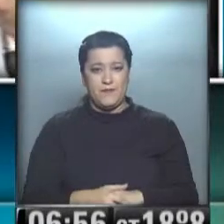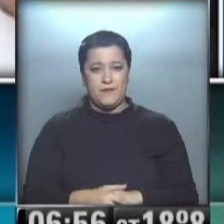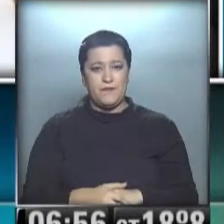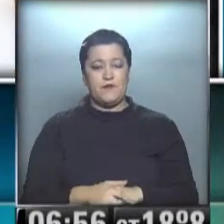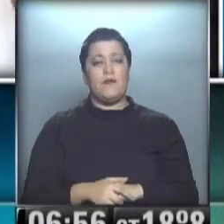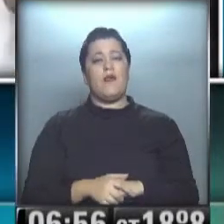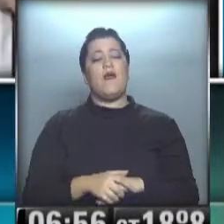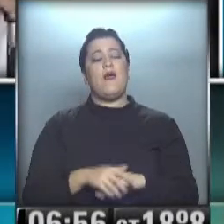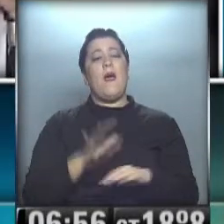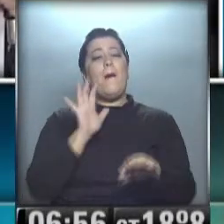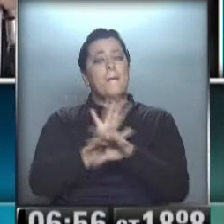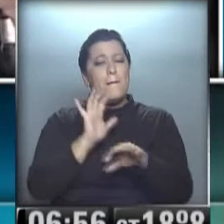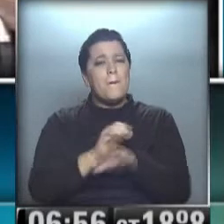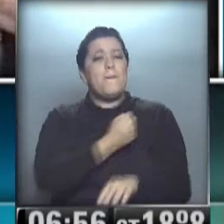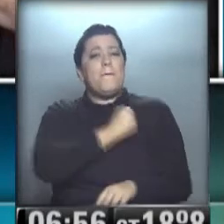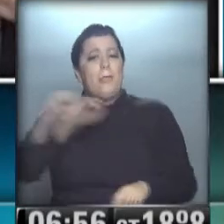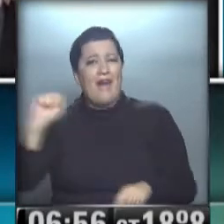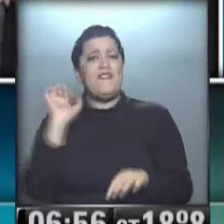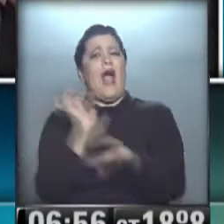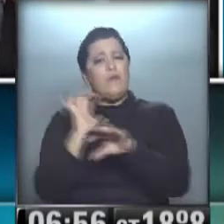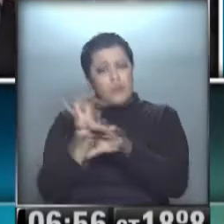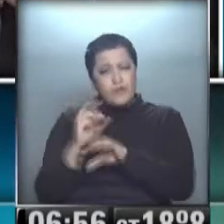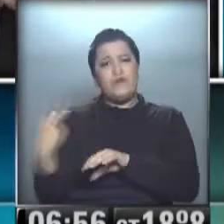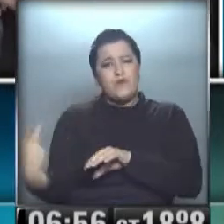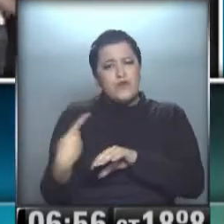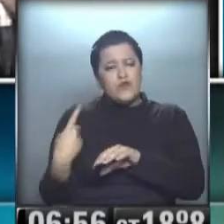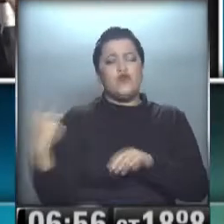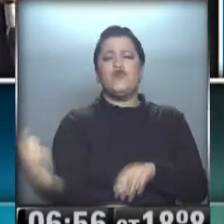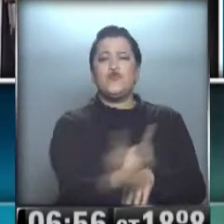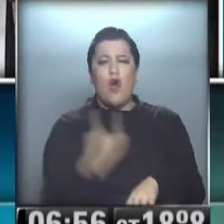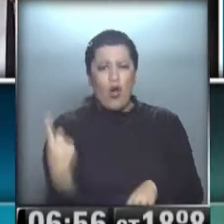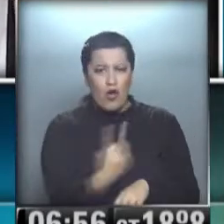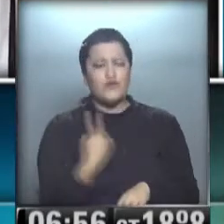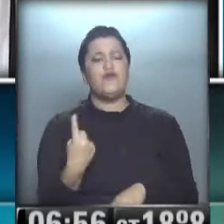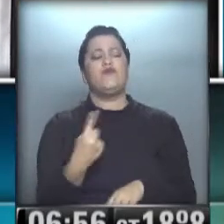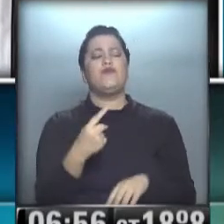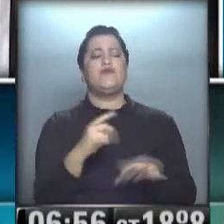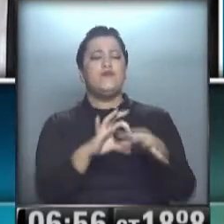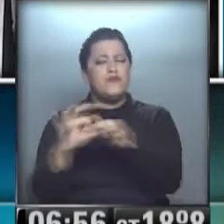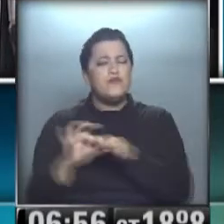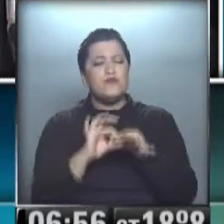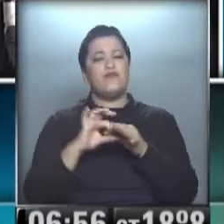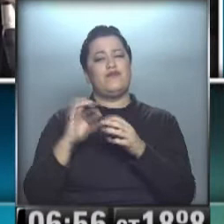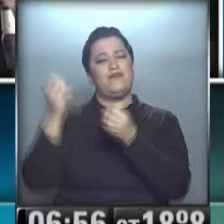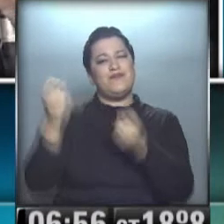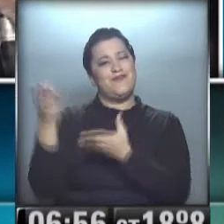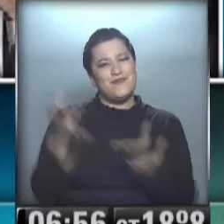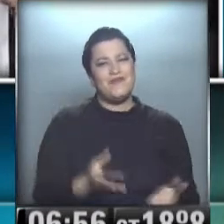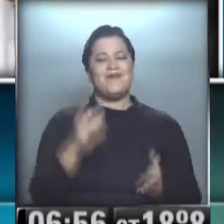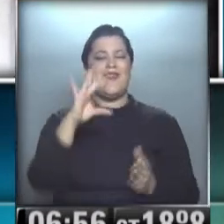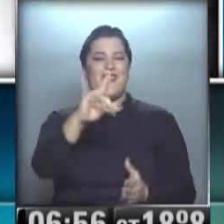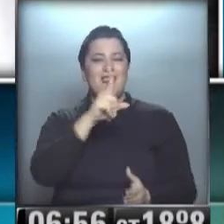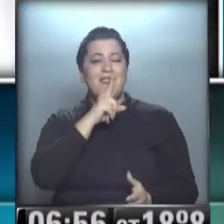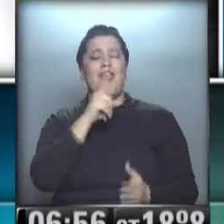La patria es el otro, el equipo es el otro. En el encuentro con la presidenta, técnico Alejandro Isabela, les